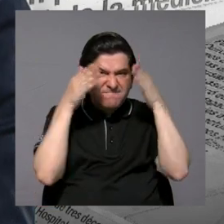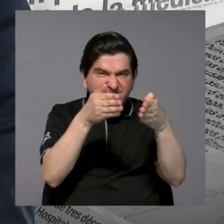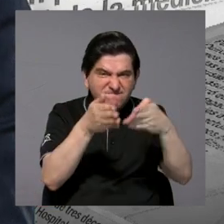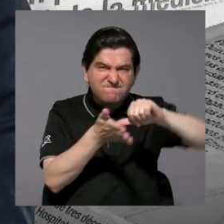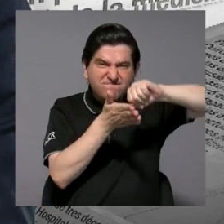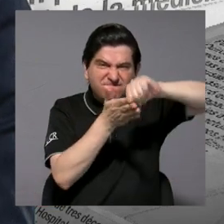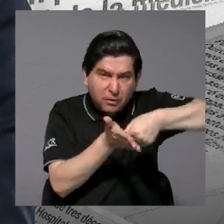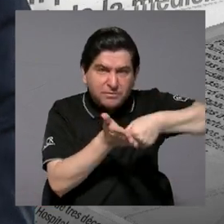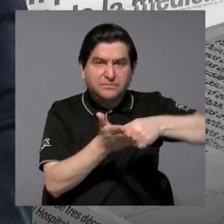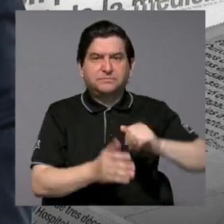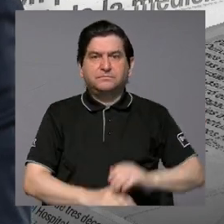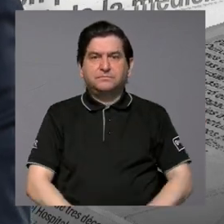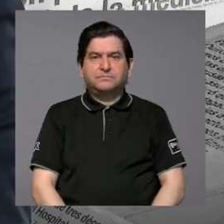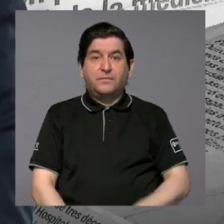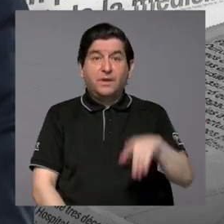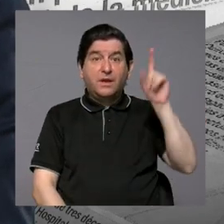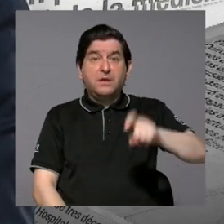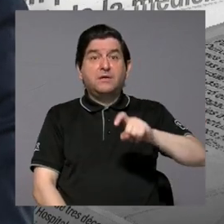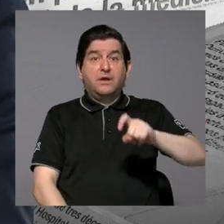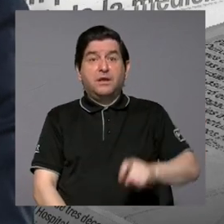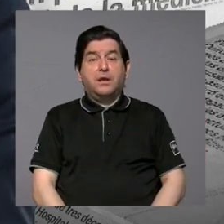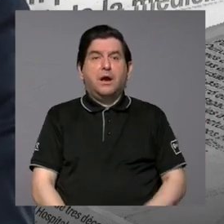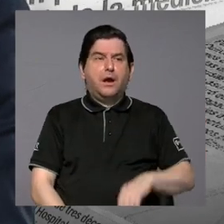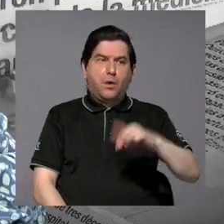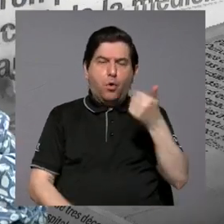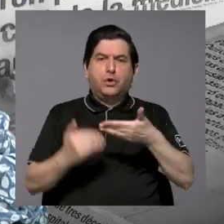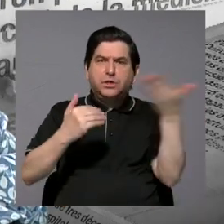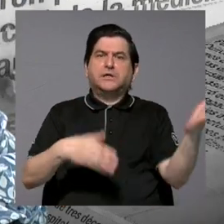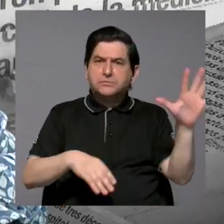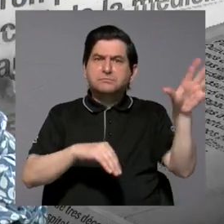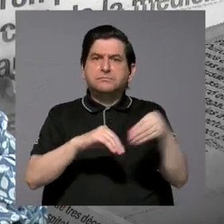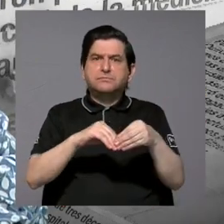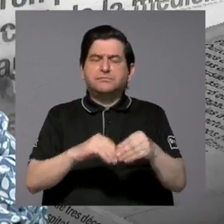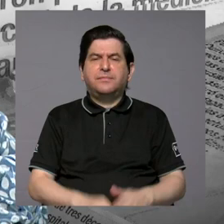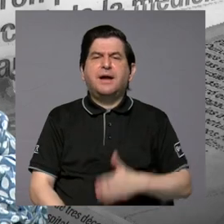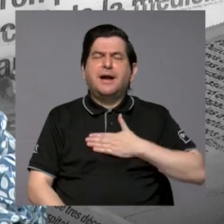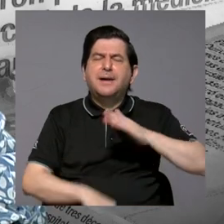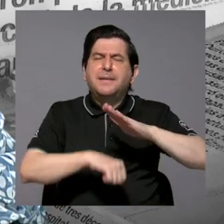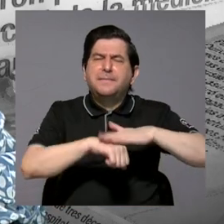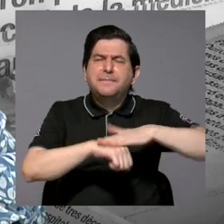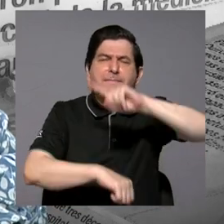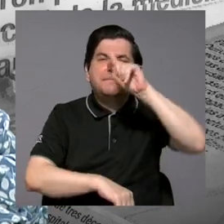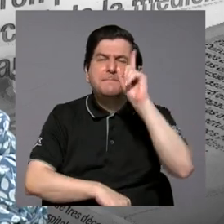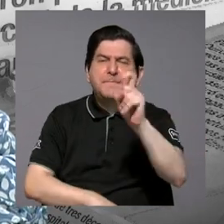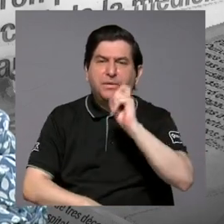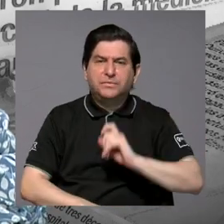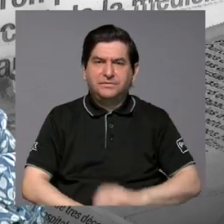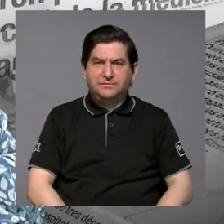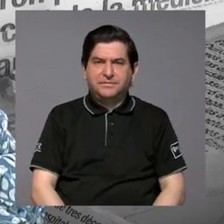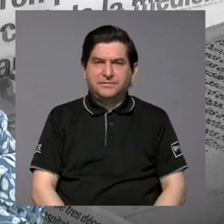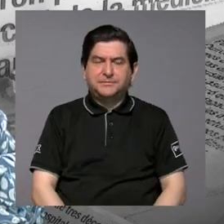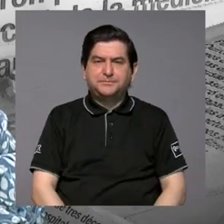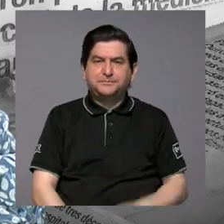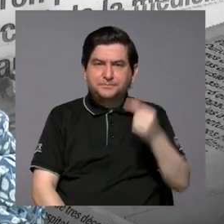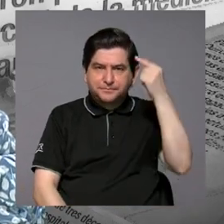énfasis y que debería ser mucho más que eso. Yo con eso me da pie para preguntarle. Nuestro Estado es un Estado